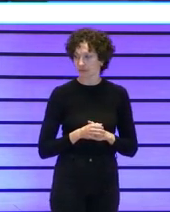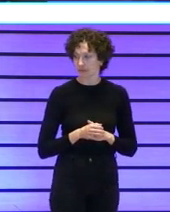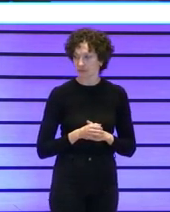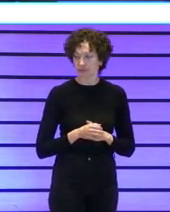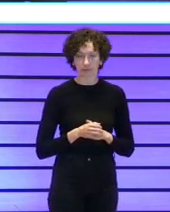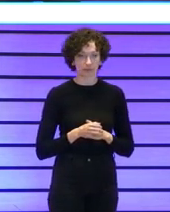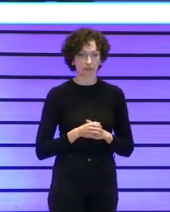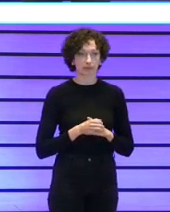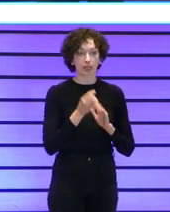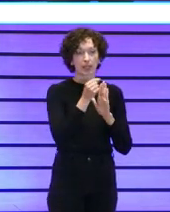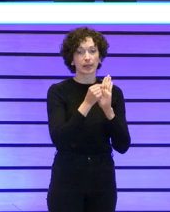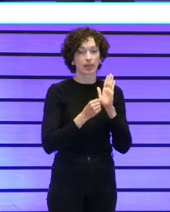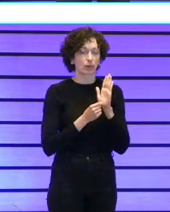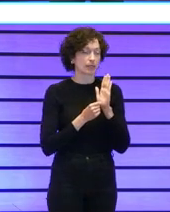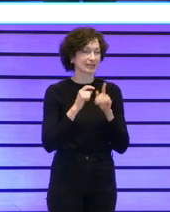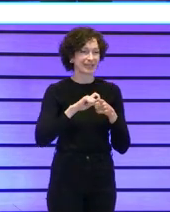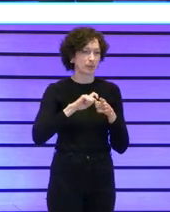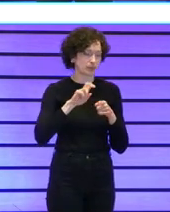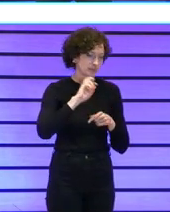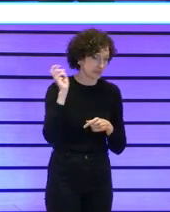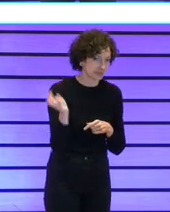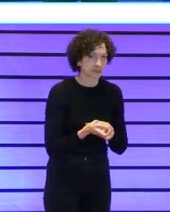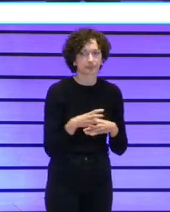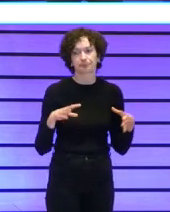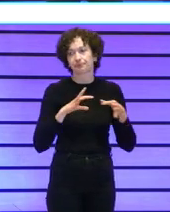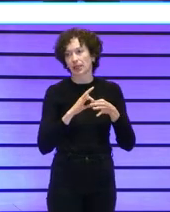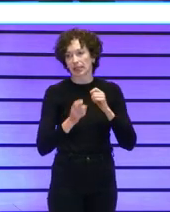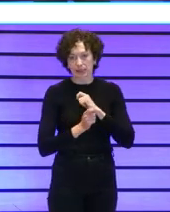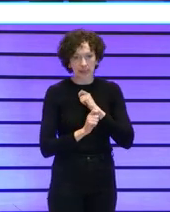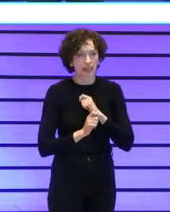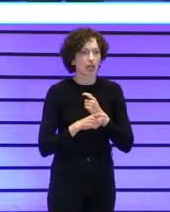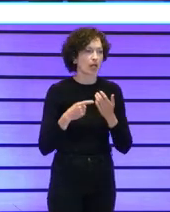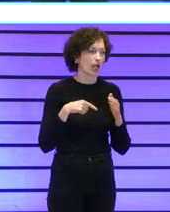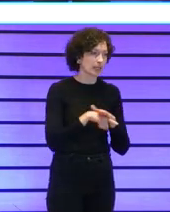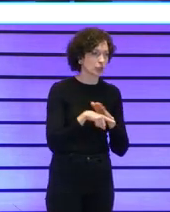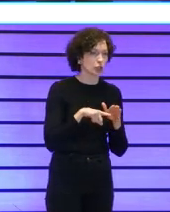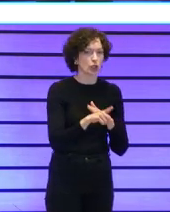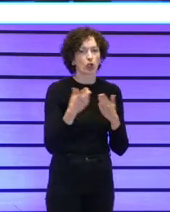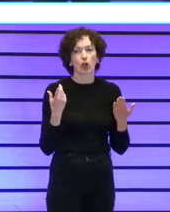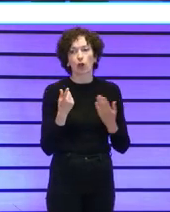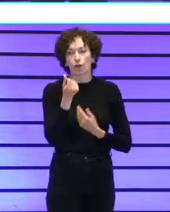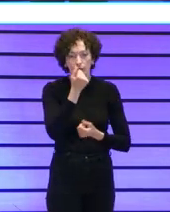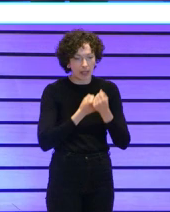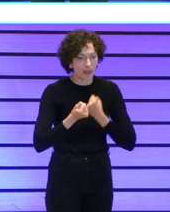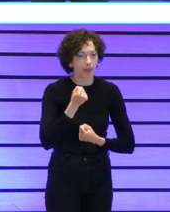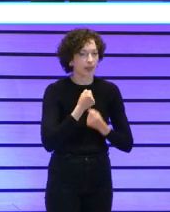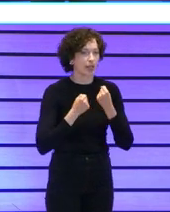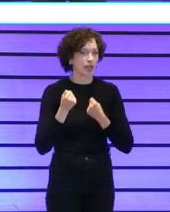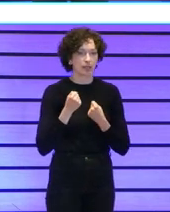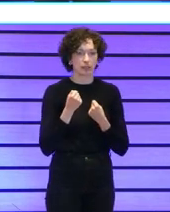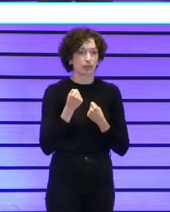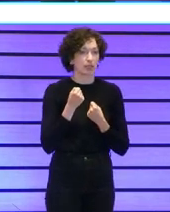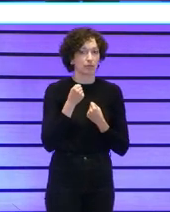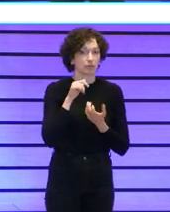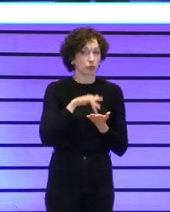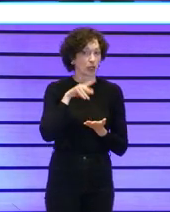había indicadores bueno pues de todo tipo ¿no? relacionados con la estrategia relacionados con la gestión indicadores financieros que nunca habían